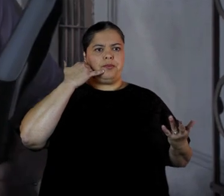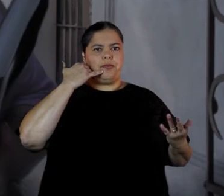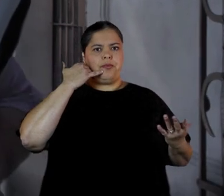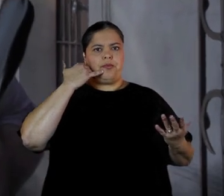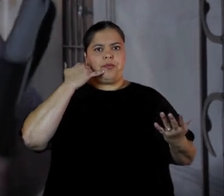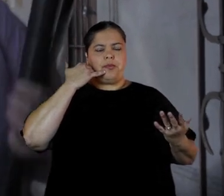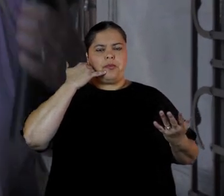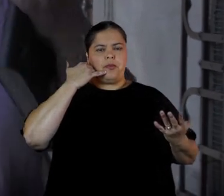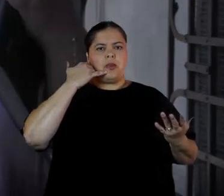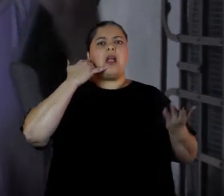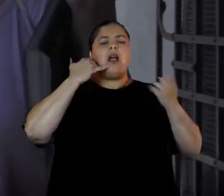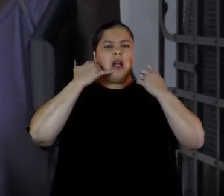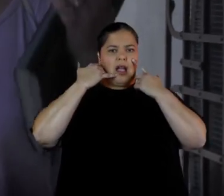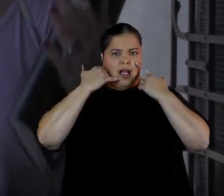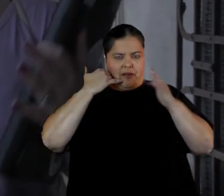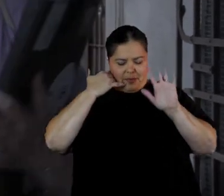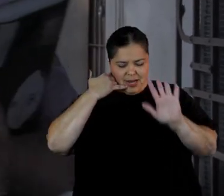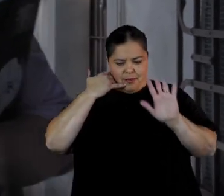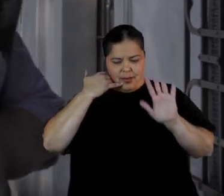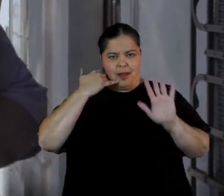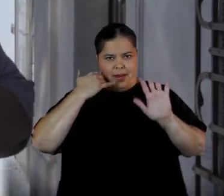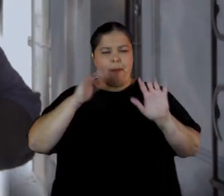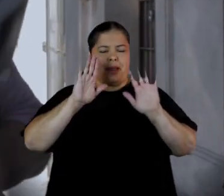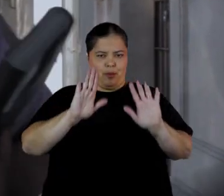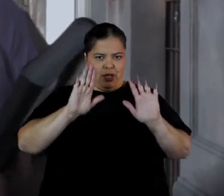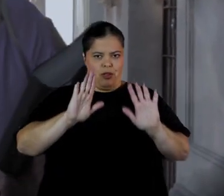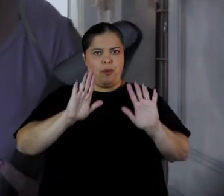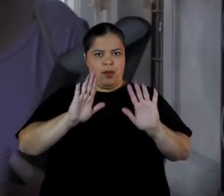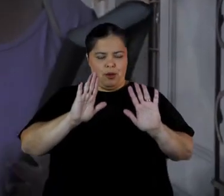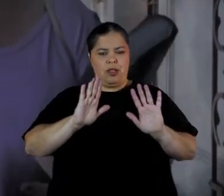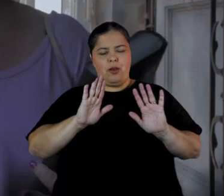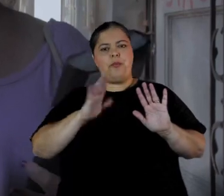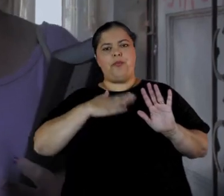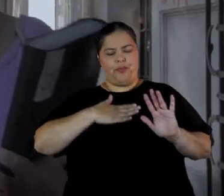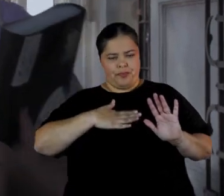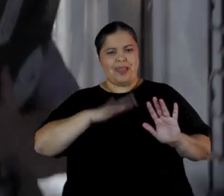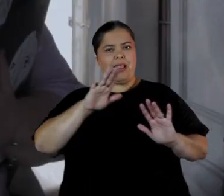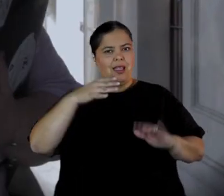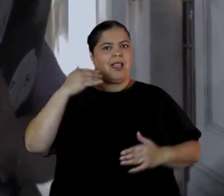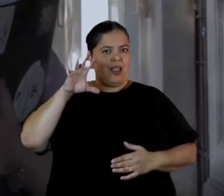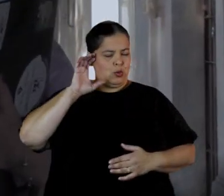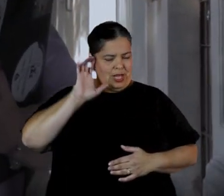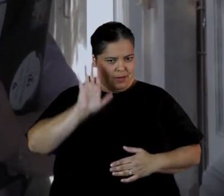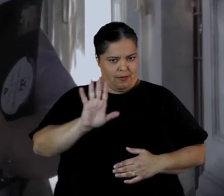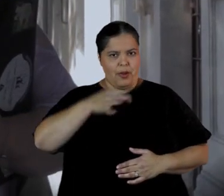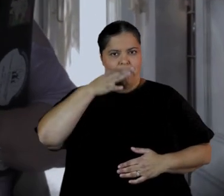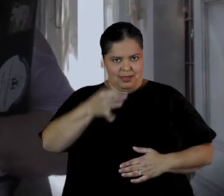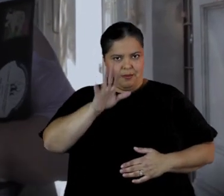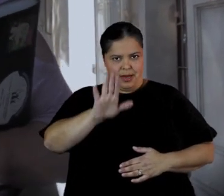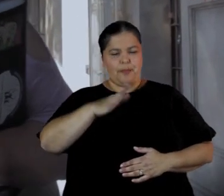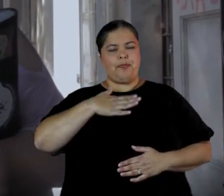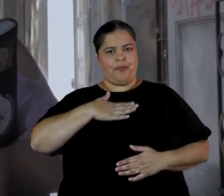Bueno, a ver, espera, espera un poquito, espera un poquito, escúchame lo que yo te voy a decir, a ver,